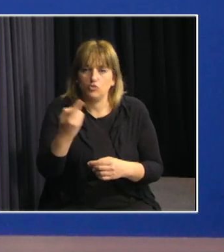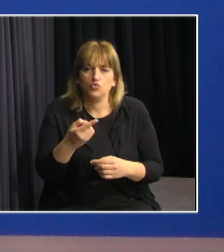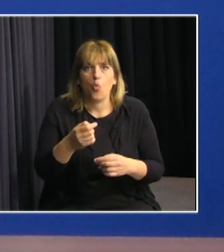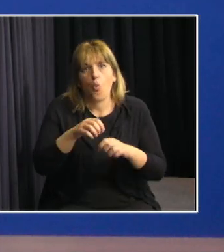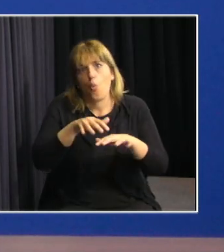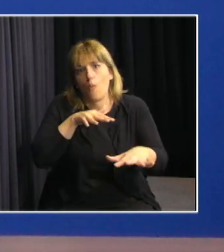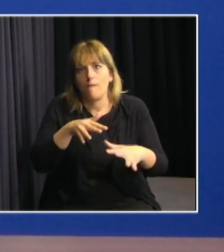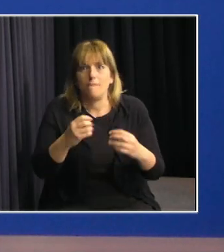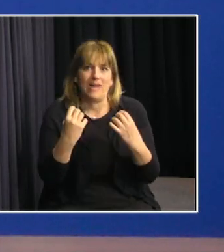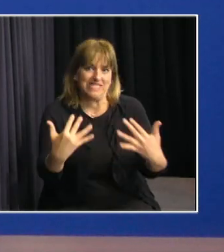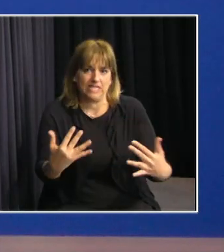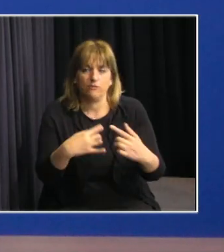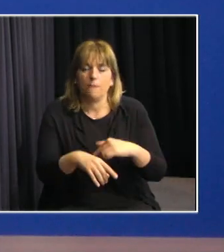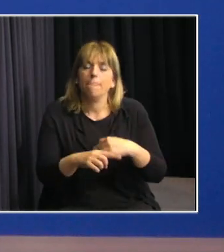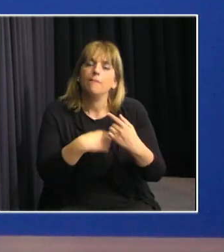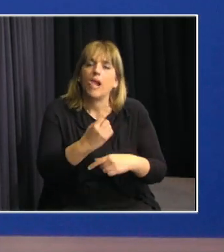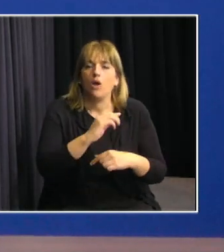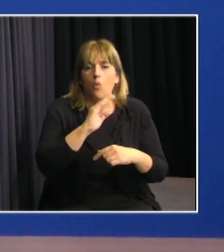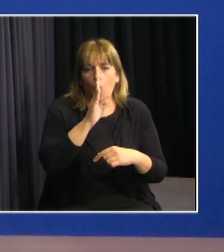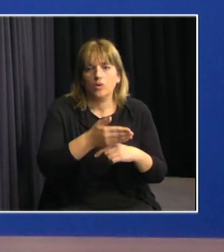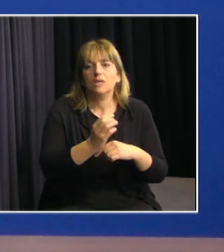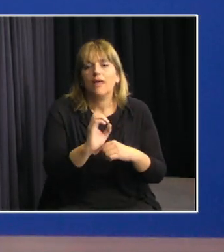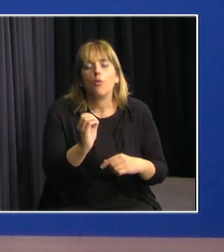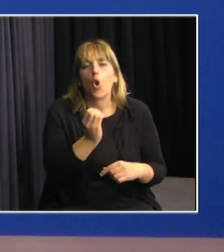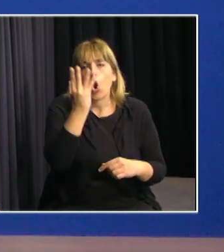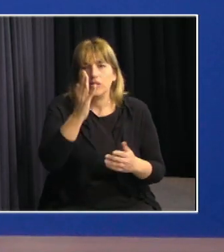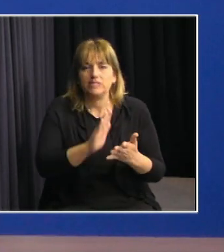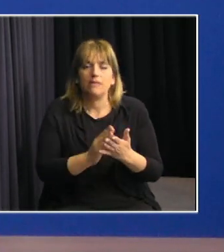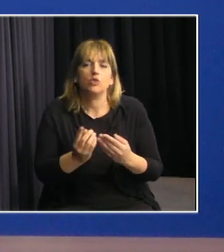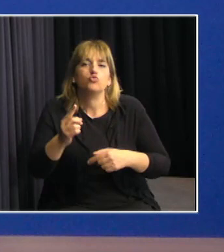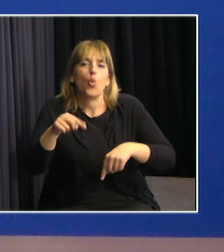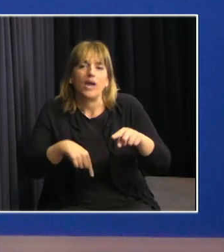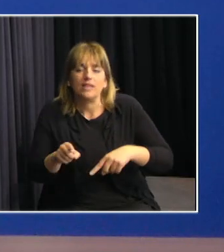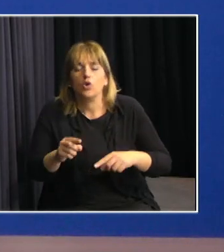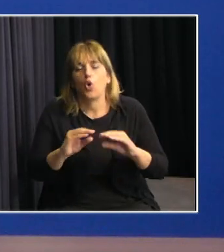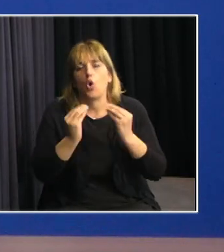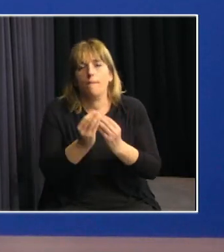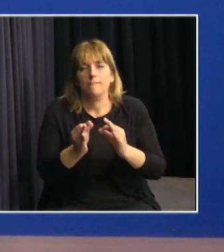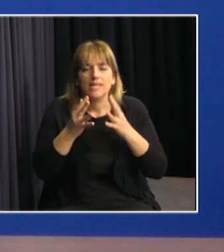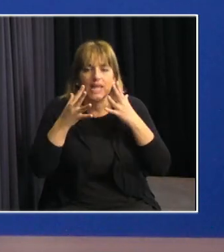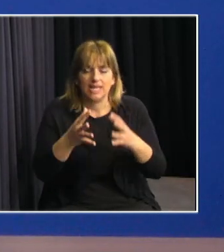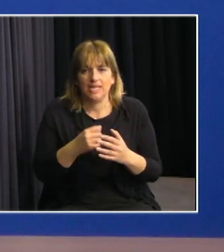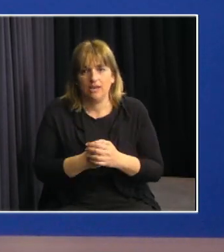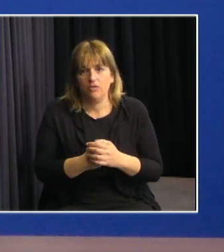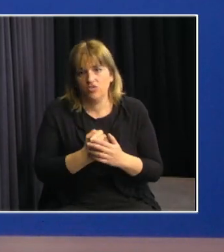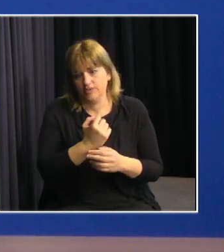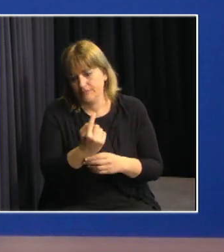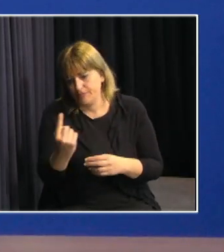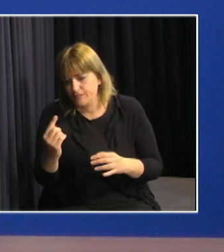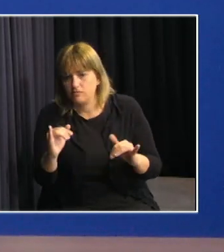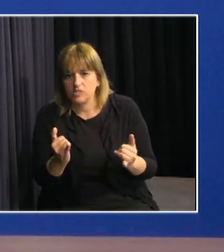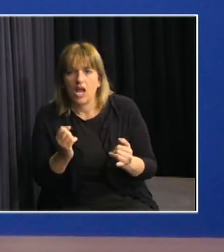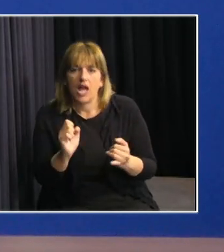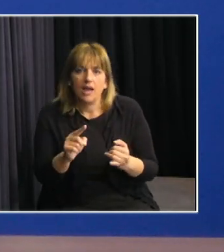las que hacen referencia a cuestiones conceptuales, como es la gestión integral de riesgos. Cabe aclarar que el SINAE ya